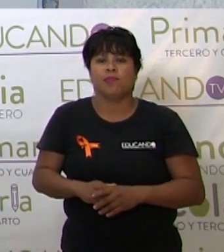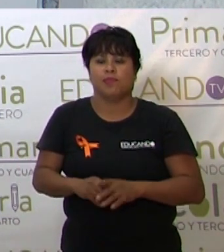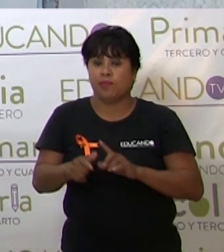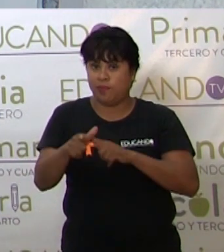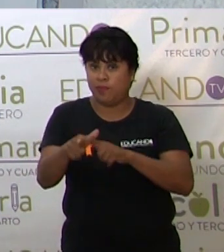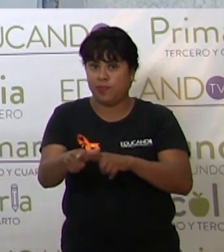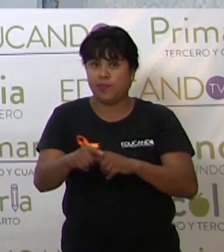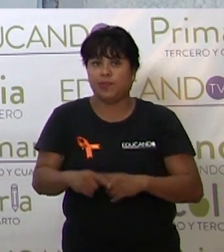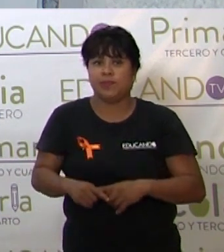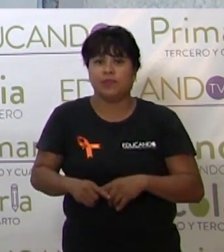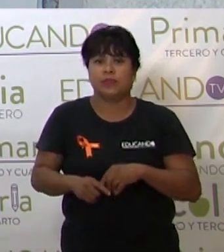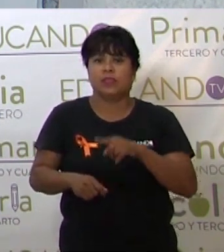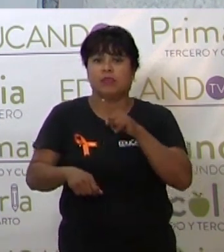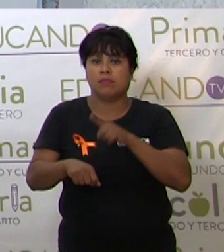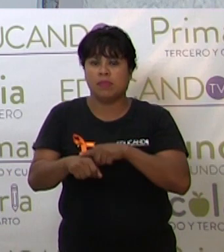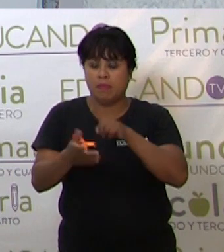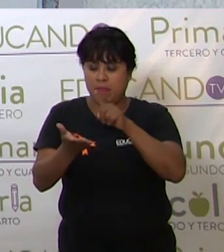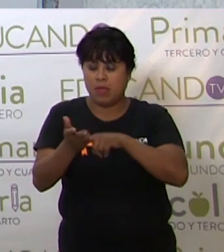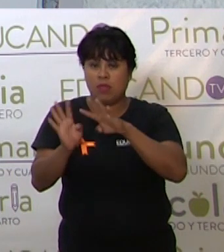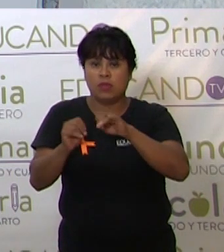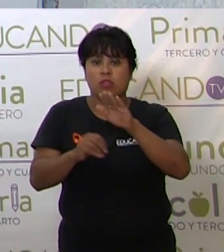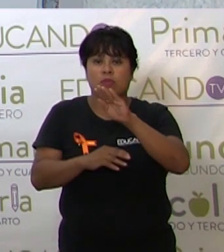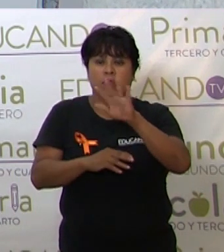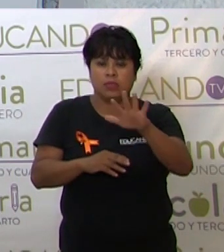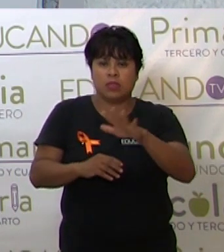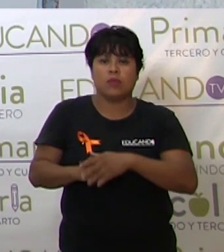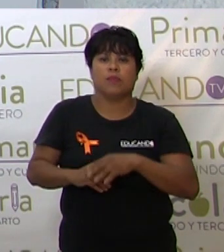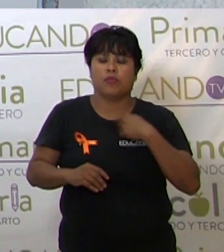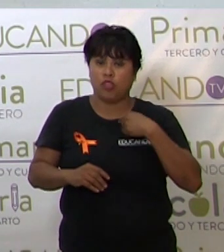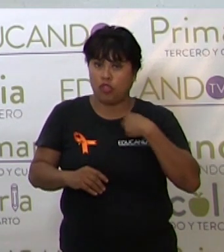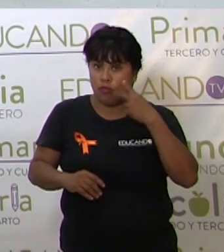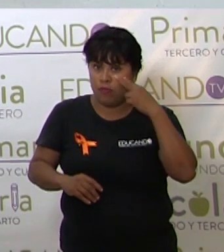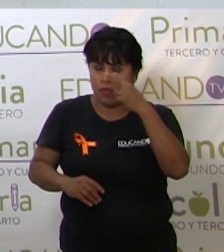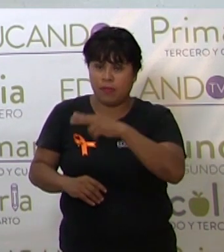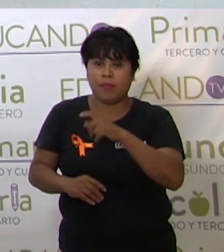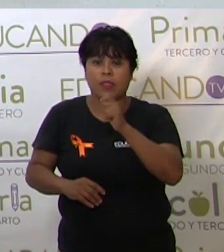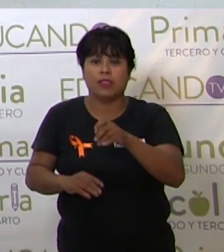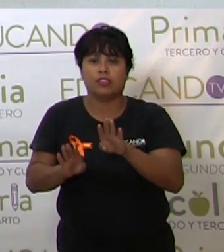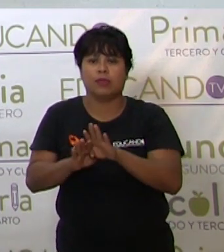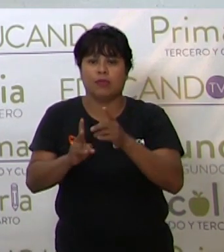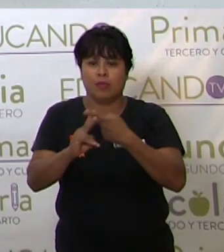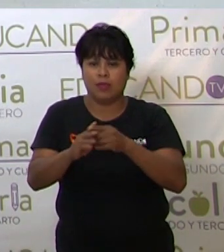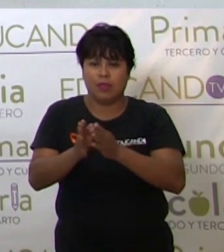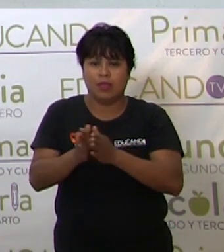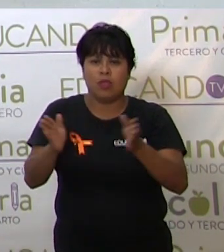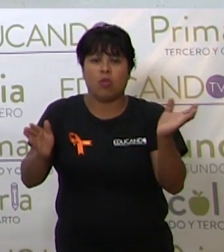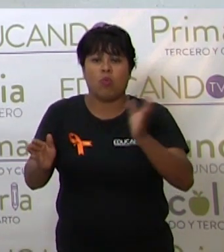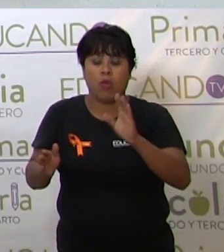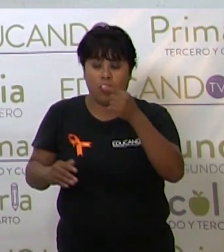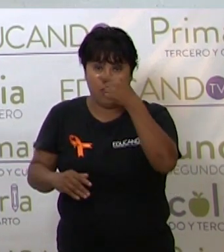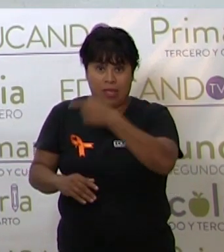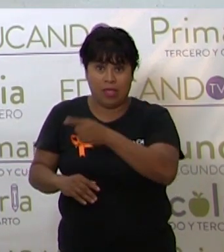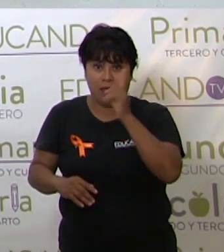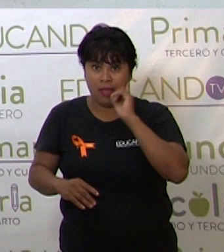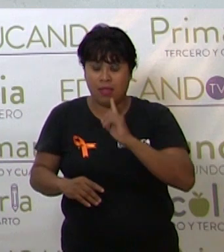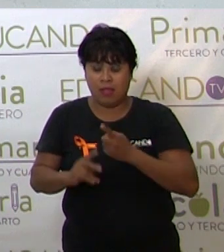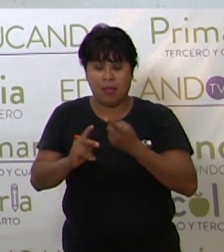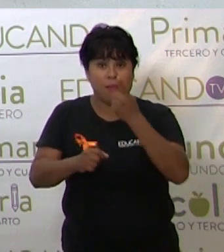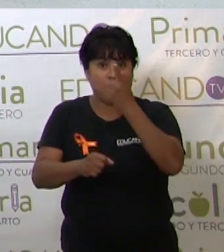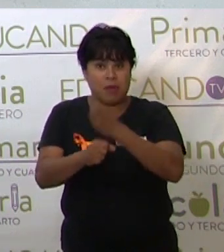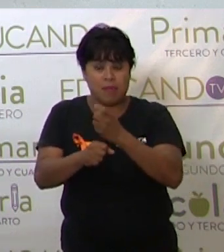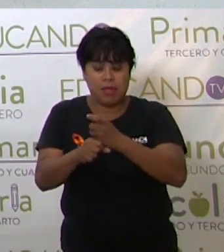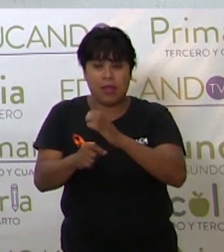Seguimos. En 1995 yo consideré que era un parteaguas porque es cuando ella lanza su primer disco,